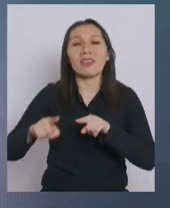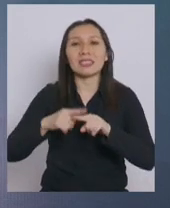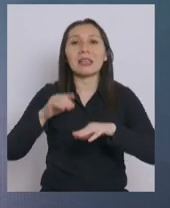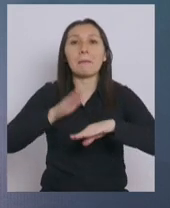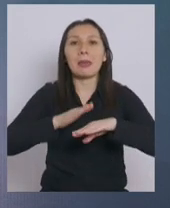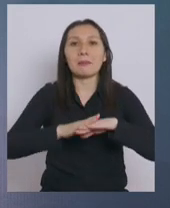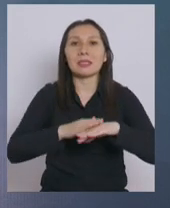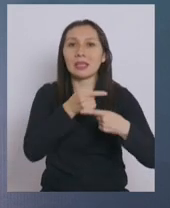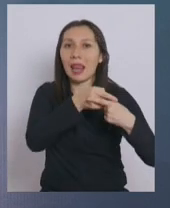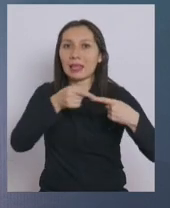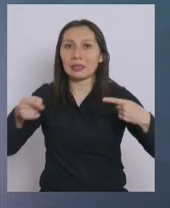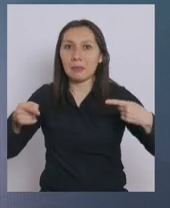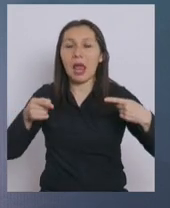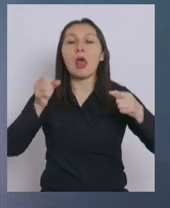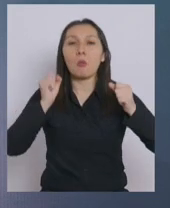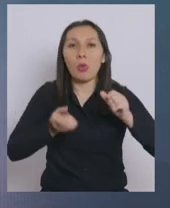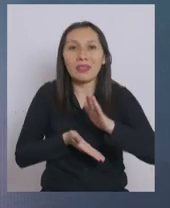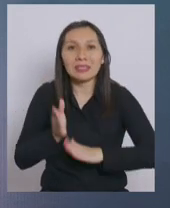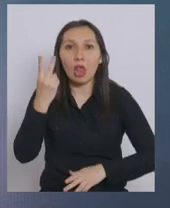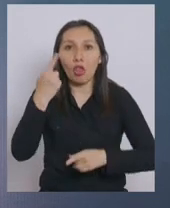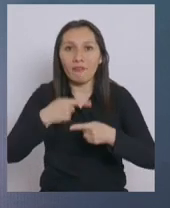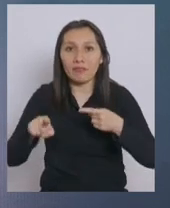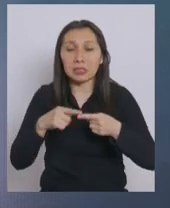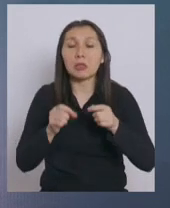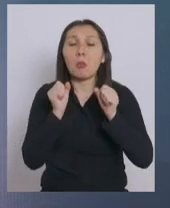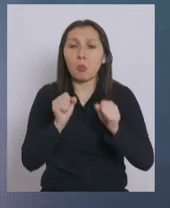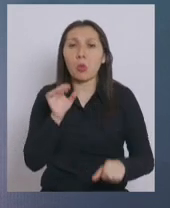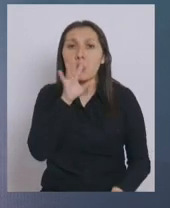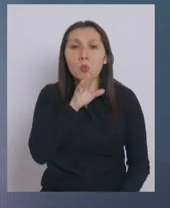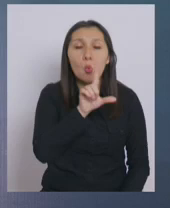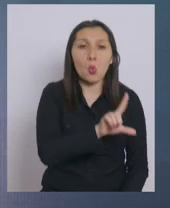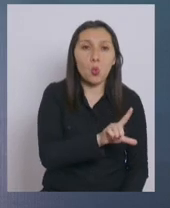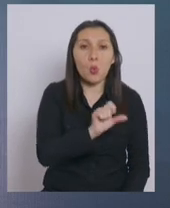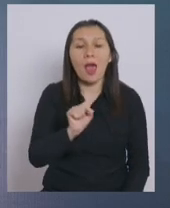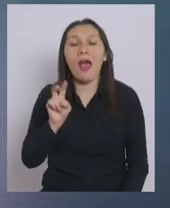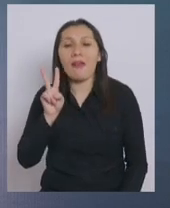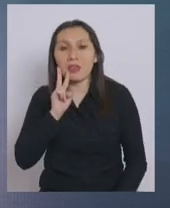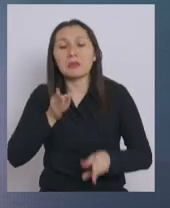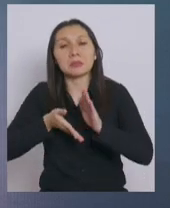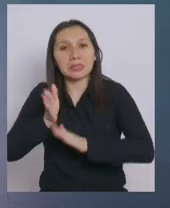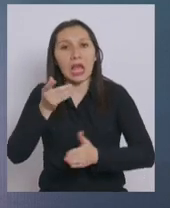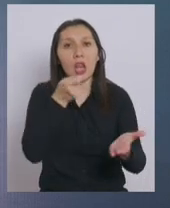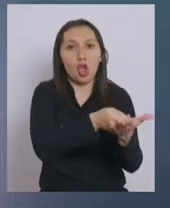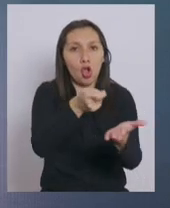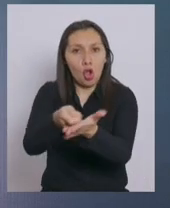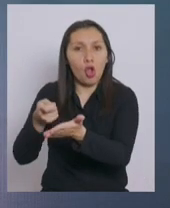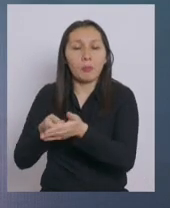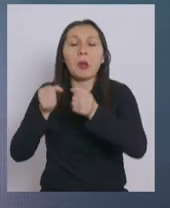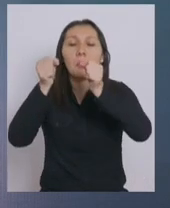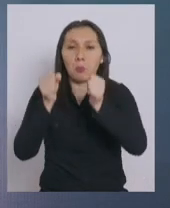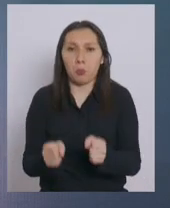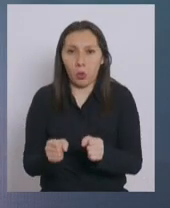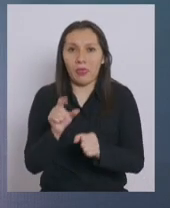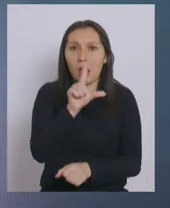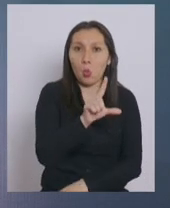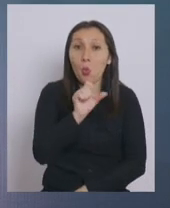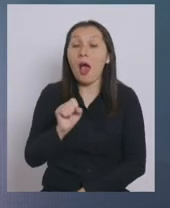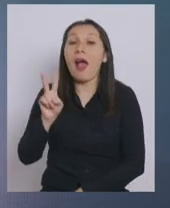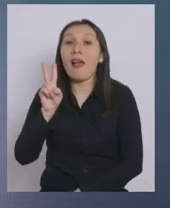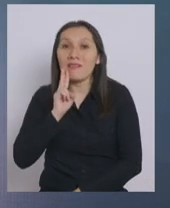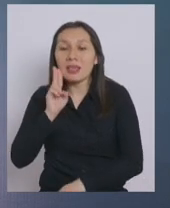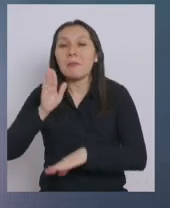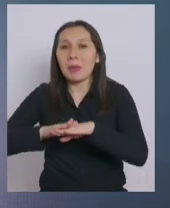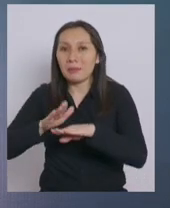semanales. Por lo tanto, esos permisos se pueden ocupar de lunes a viernes para realizar las compras que se